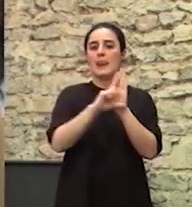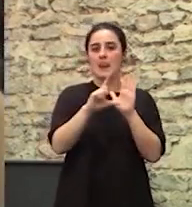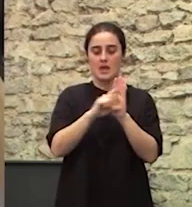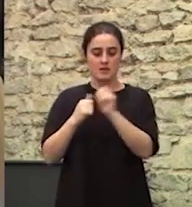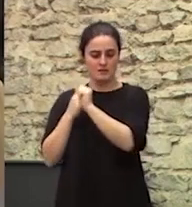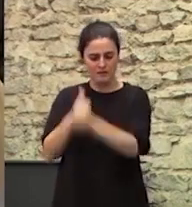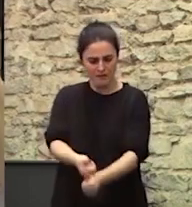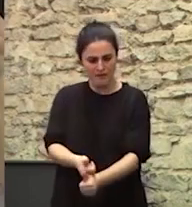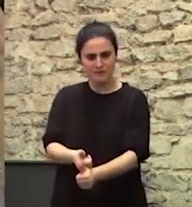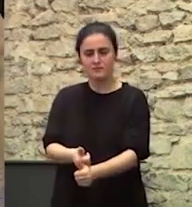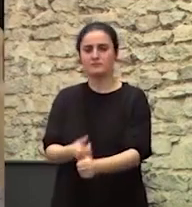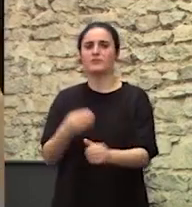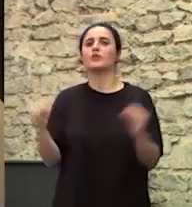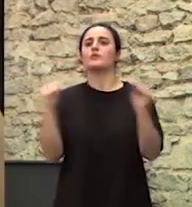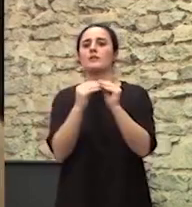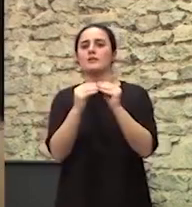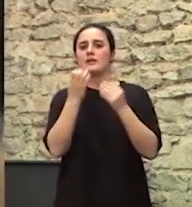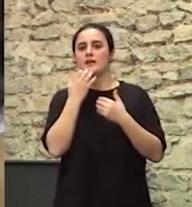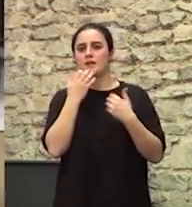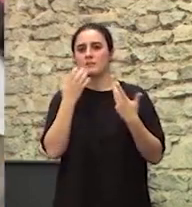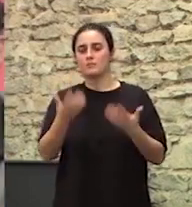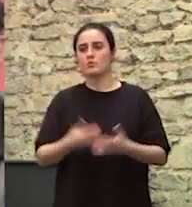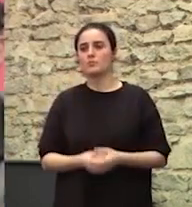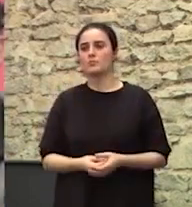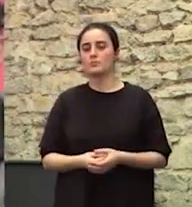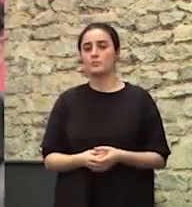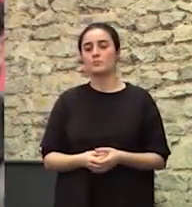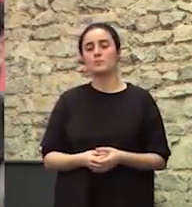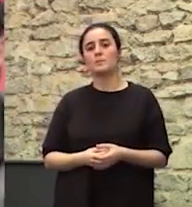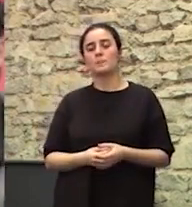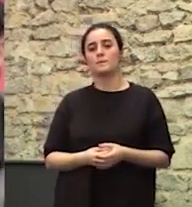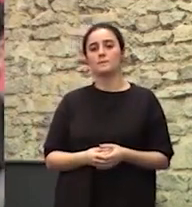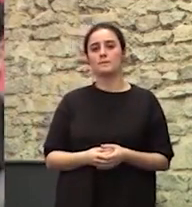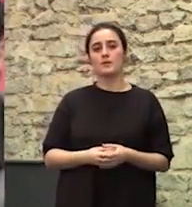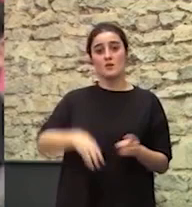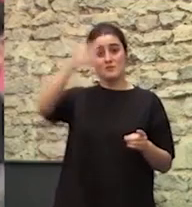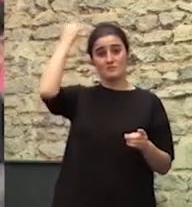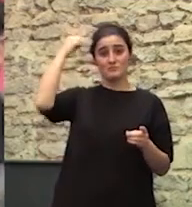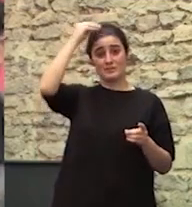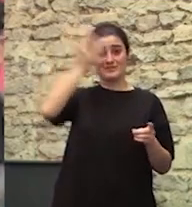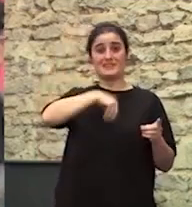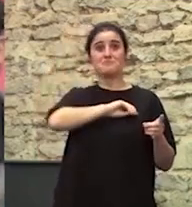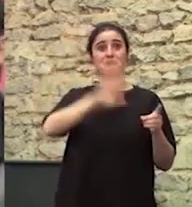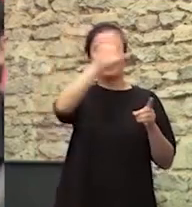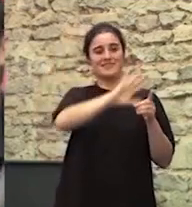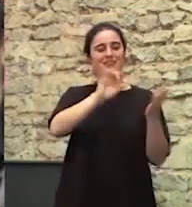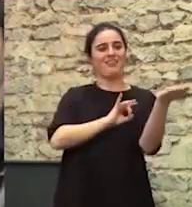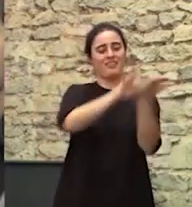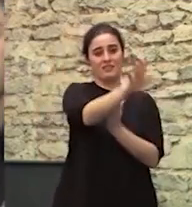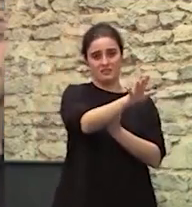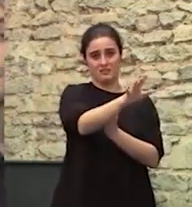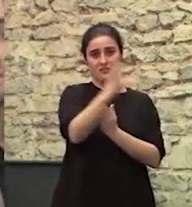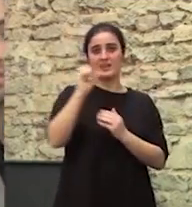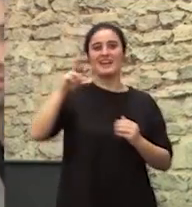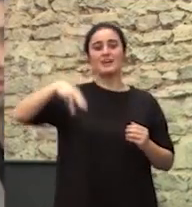proseguimientos Ha coincidido con La expulsión de los moriscos En España Los hechos que